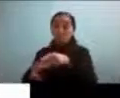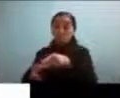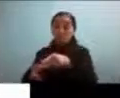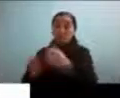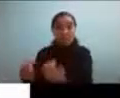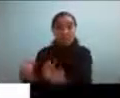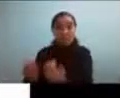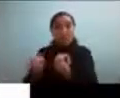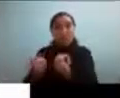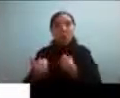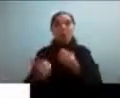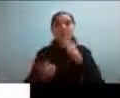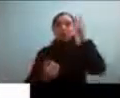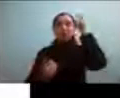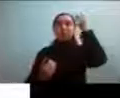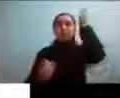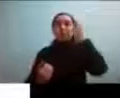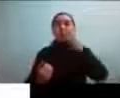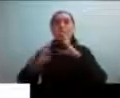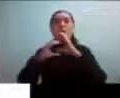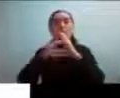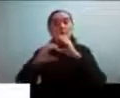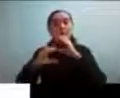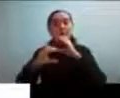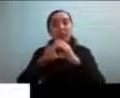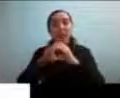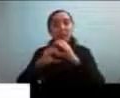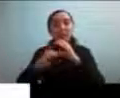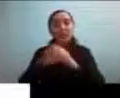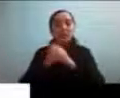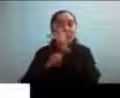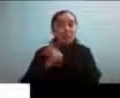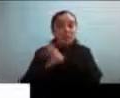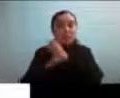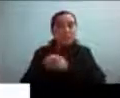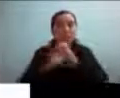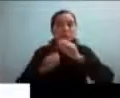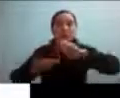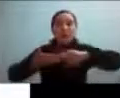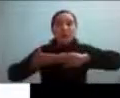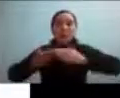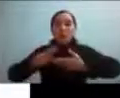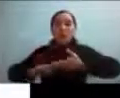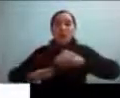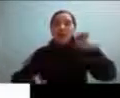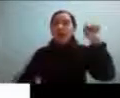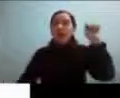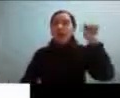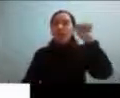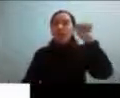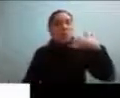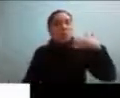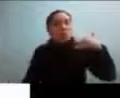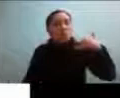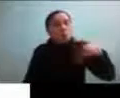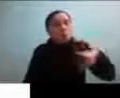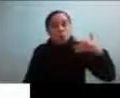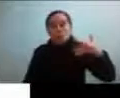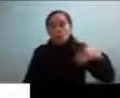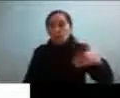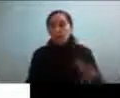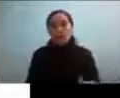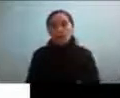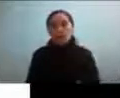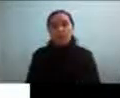y ahí de nuevo la comunicación con la gente de la comunidad autista es fundamental este es un problema que